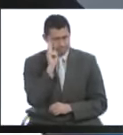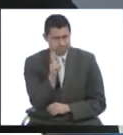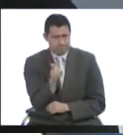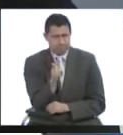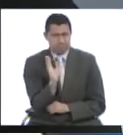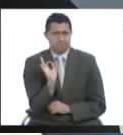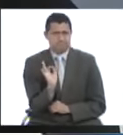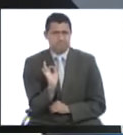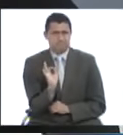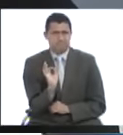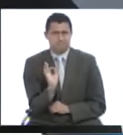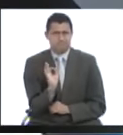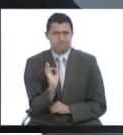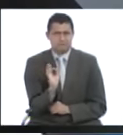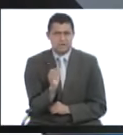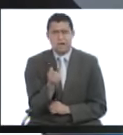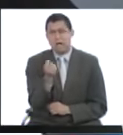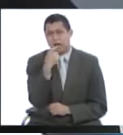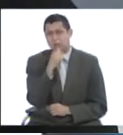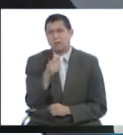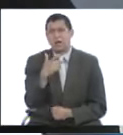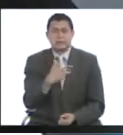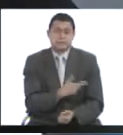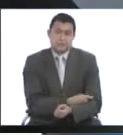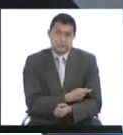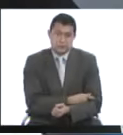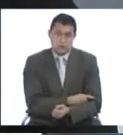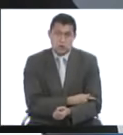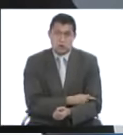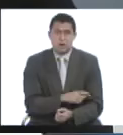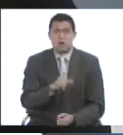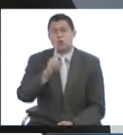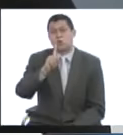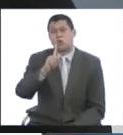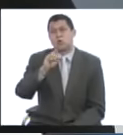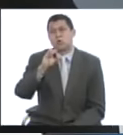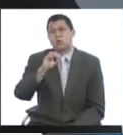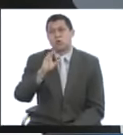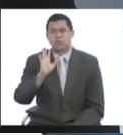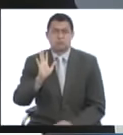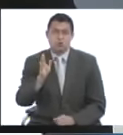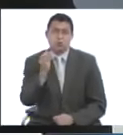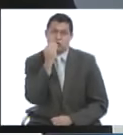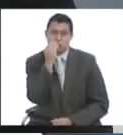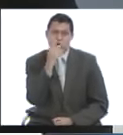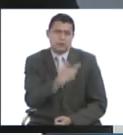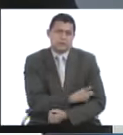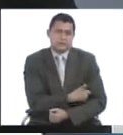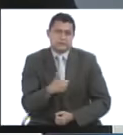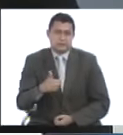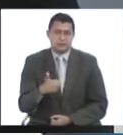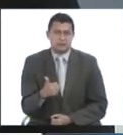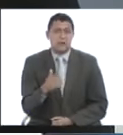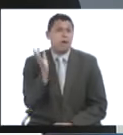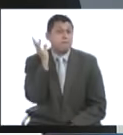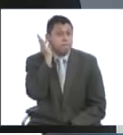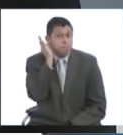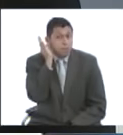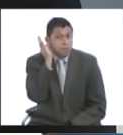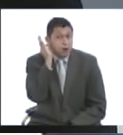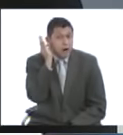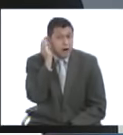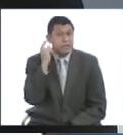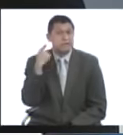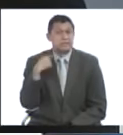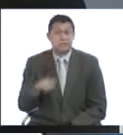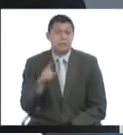hacerle la curva de tolerancia a glucosa o una hemoglobina o no sé, o una glicemia elevada en ayunas. También se me olvidado mencionar, las mujeres que han tenido